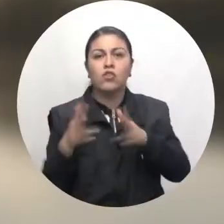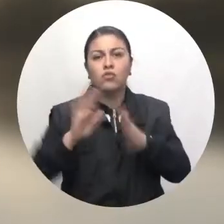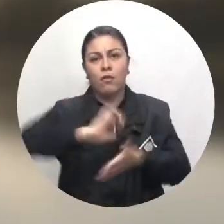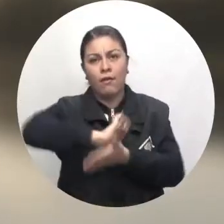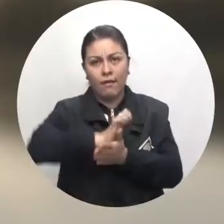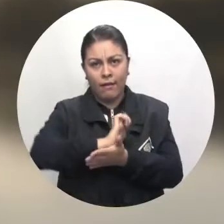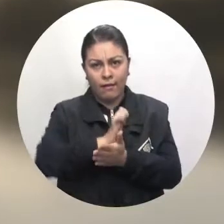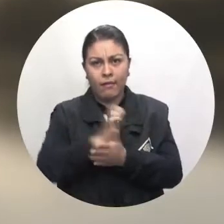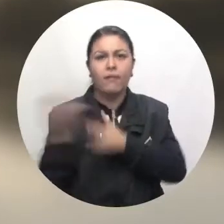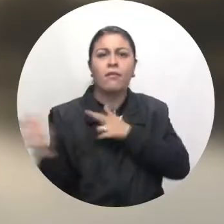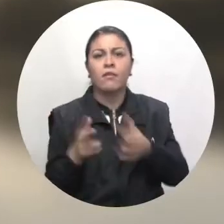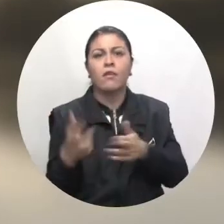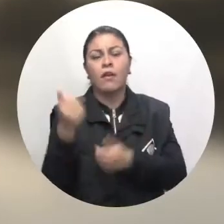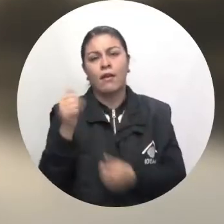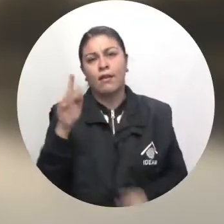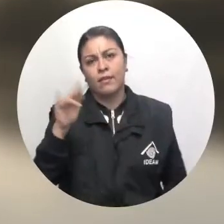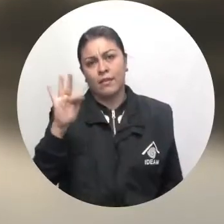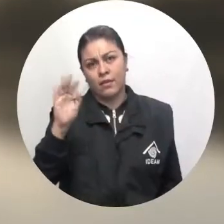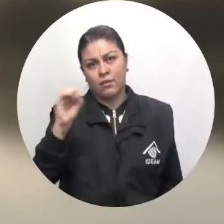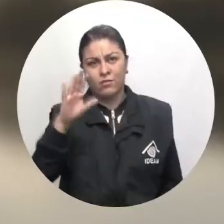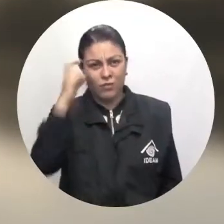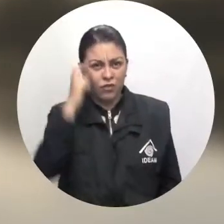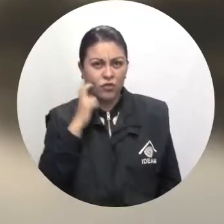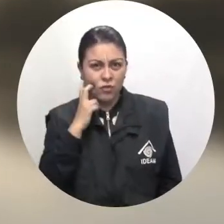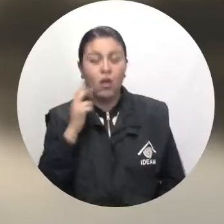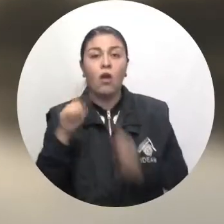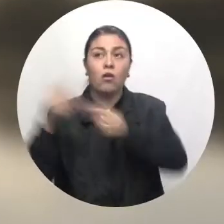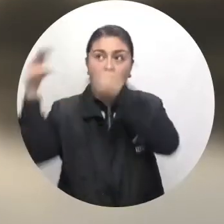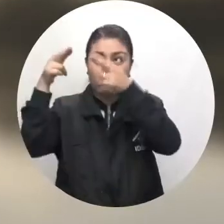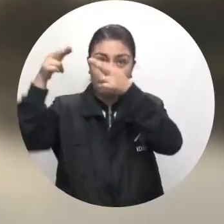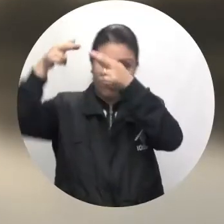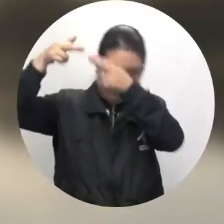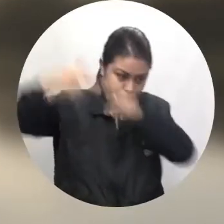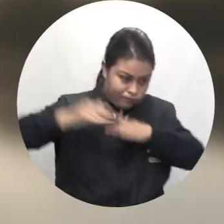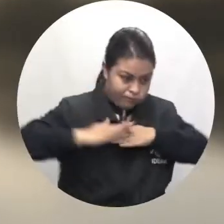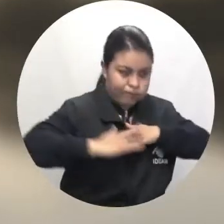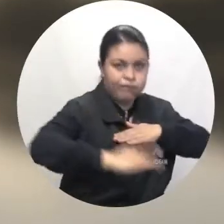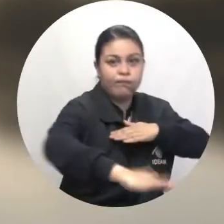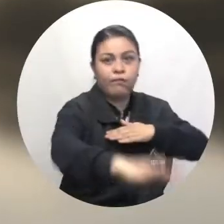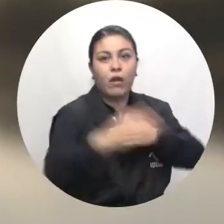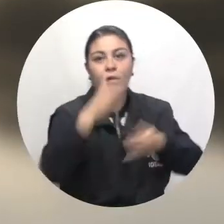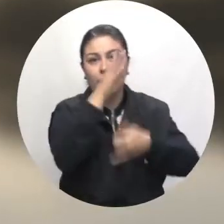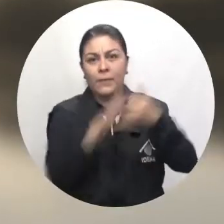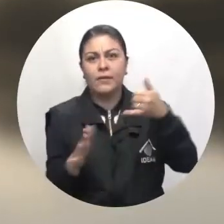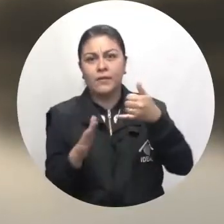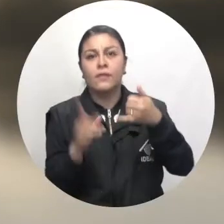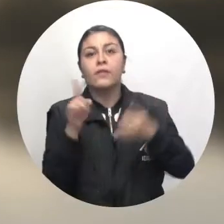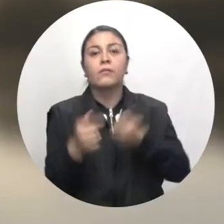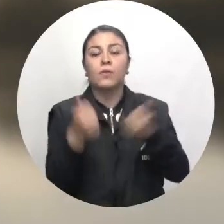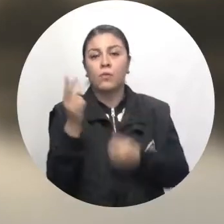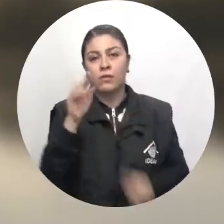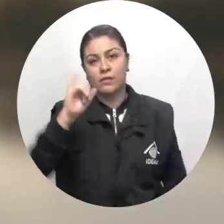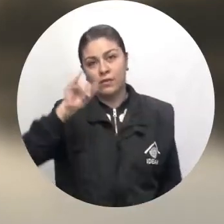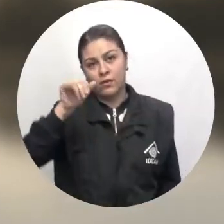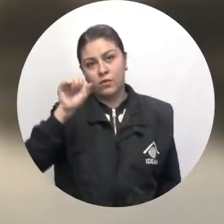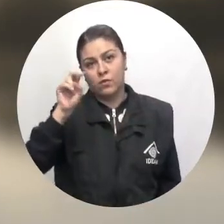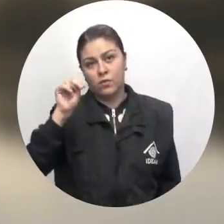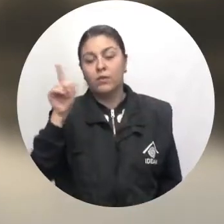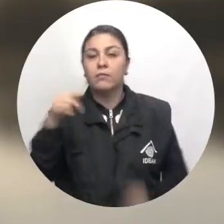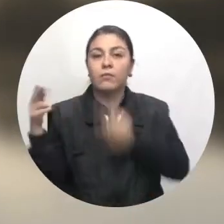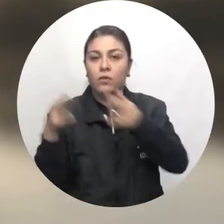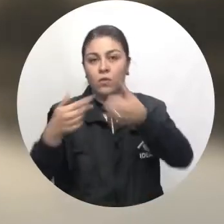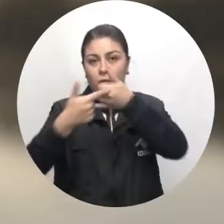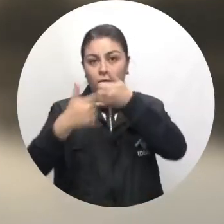cafetero, en el río Atrato, en los ríos afluentes directos al océano pacífico, en la cuenca del río San Juan y en el río Guaviare.